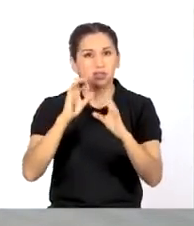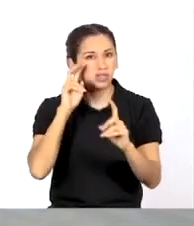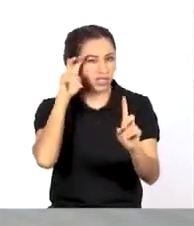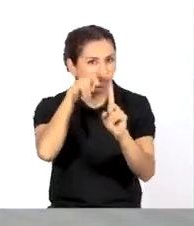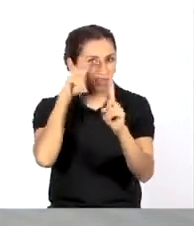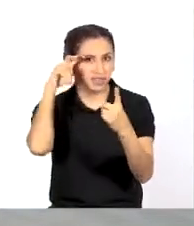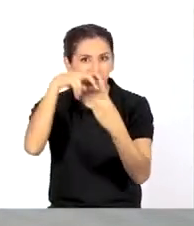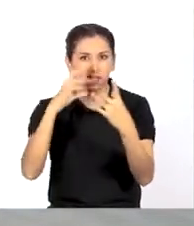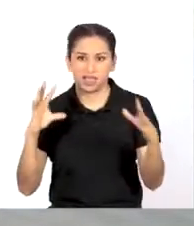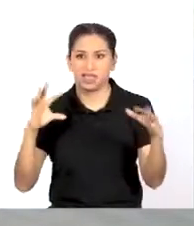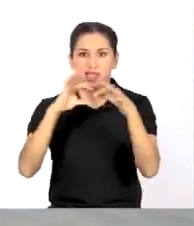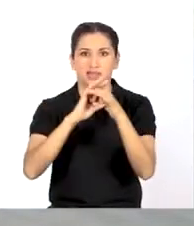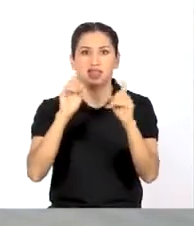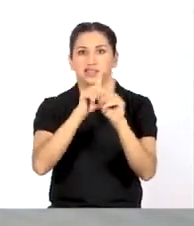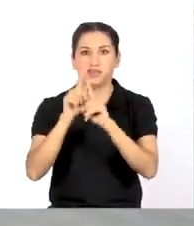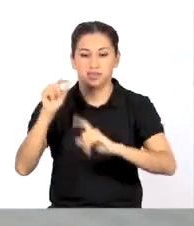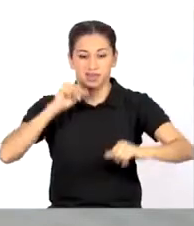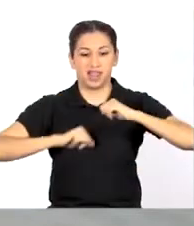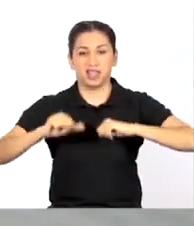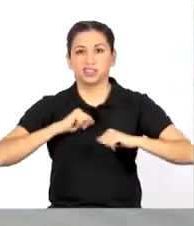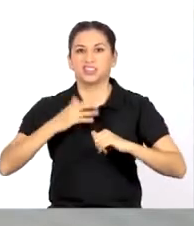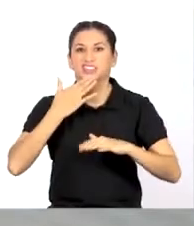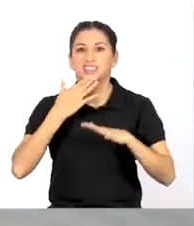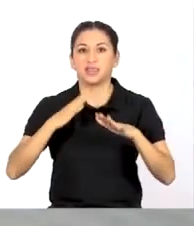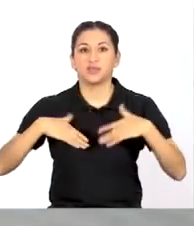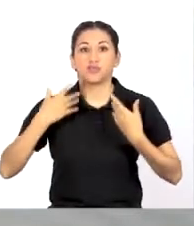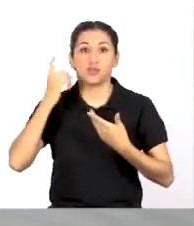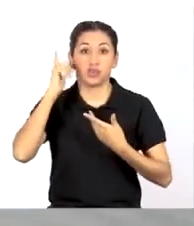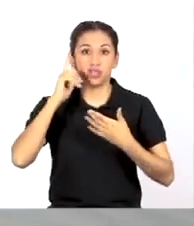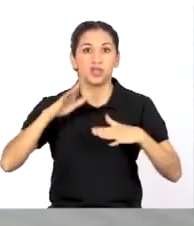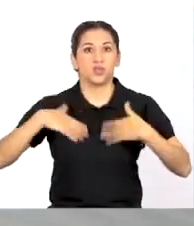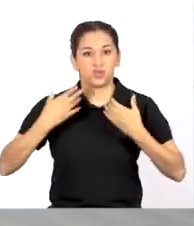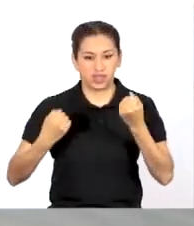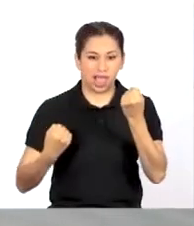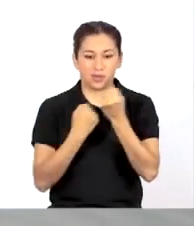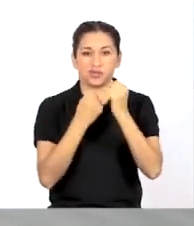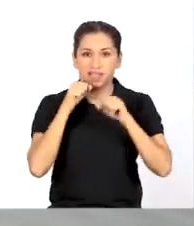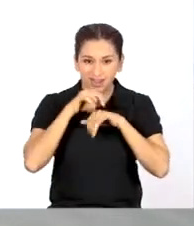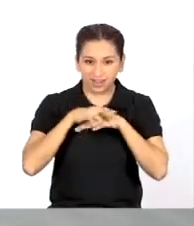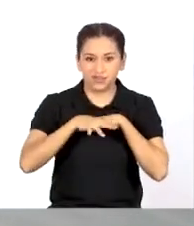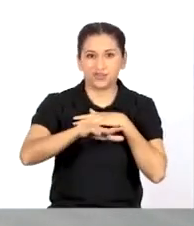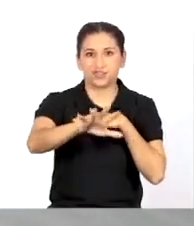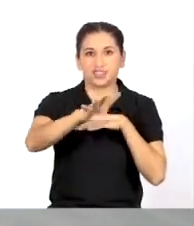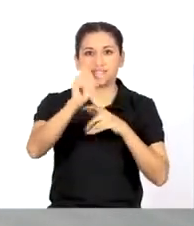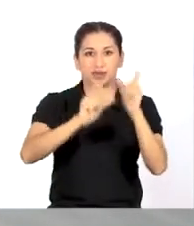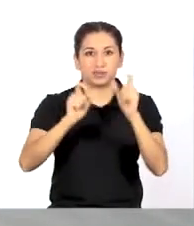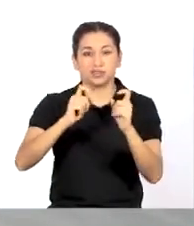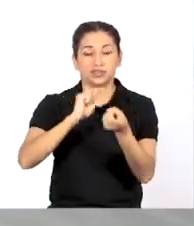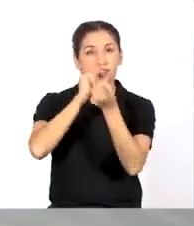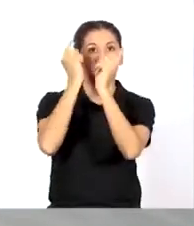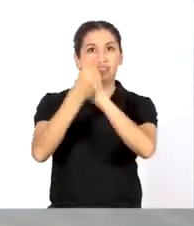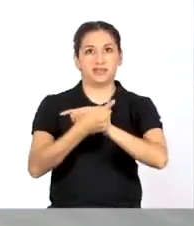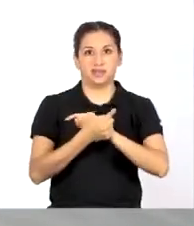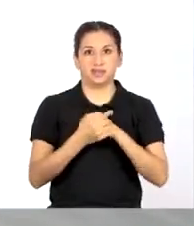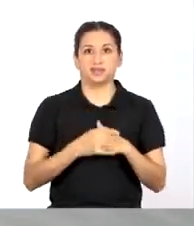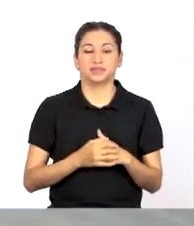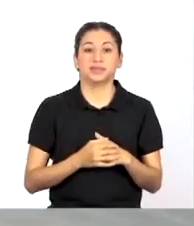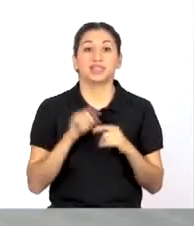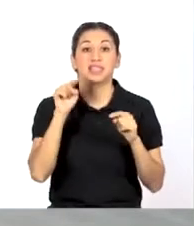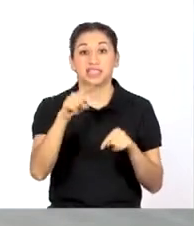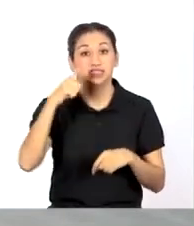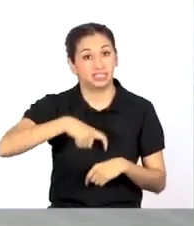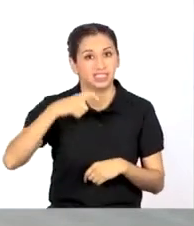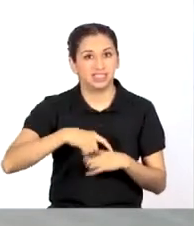identificar a los aliados y a los actores influyentes que puedan apoyar al proyecto y los recursos necesarios para realizarlo.